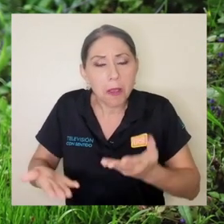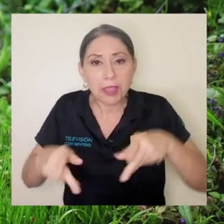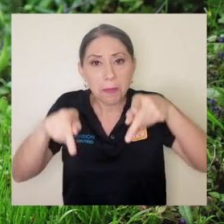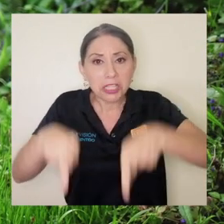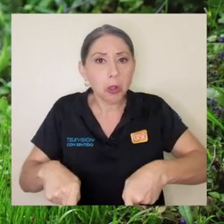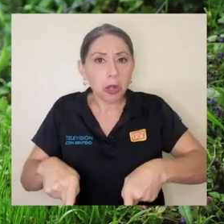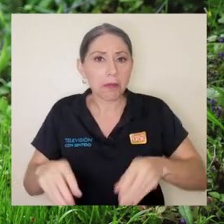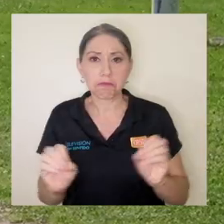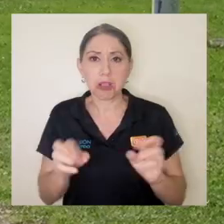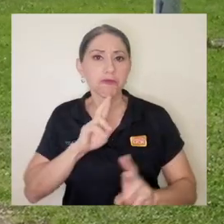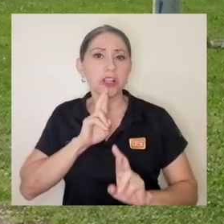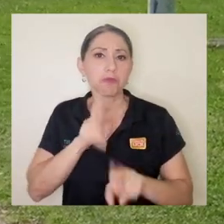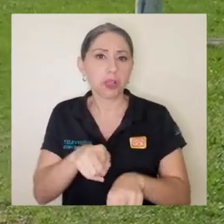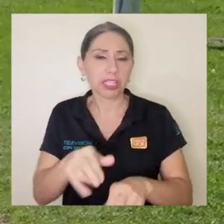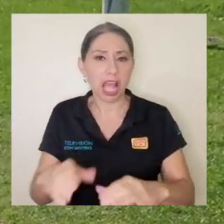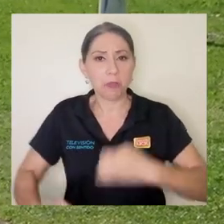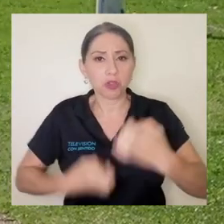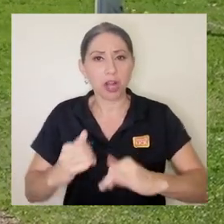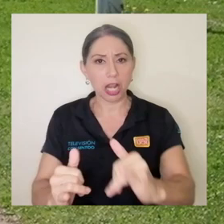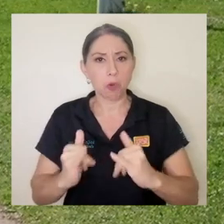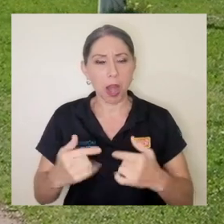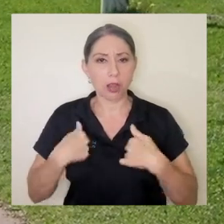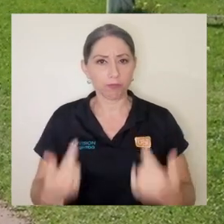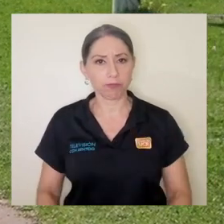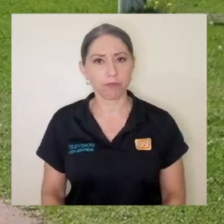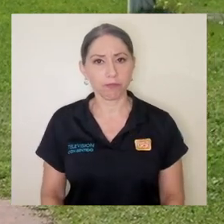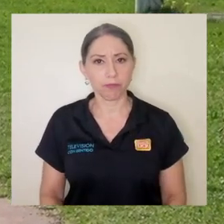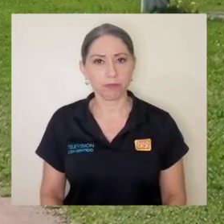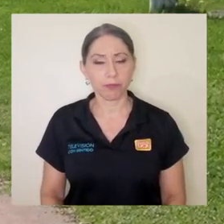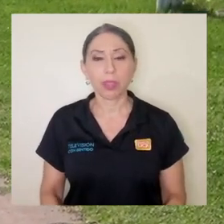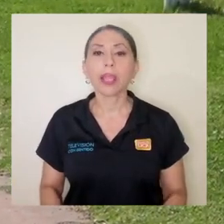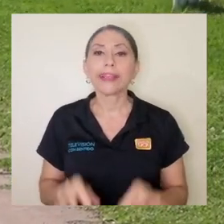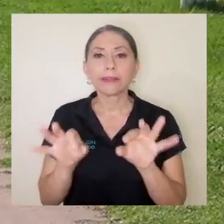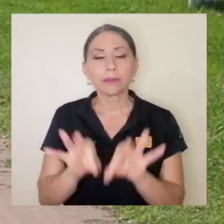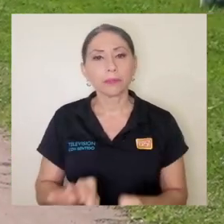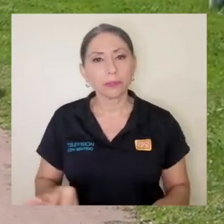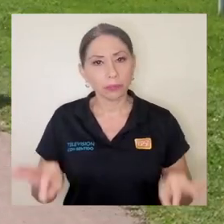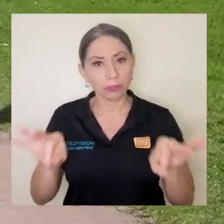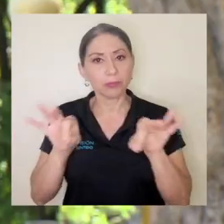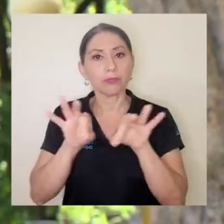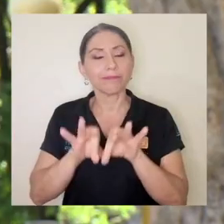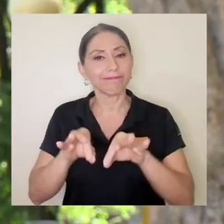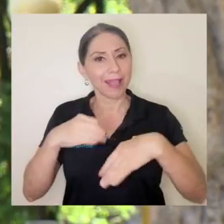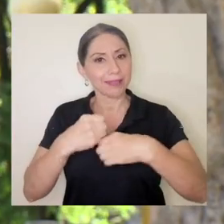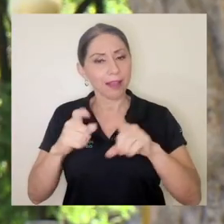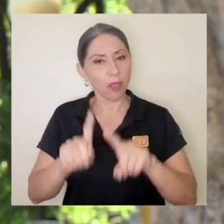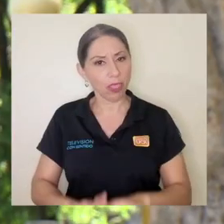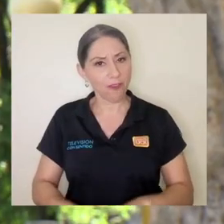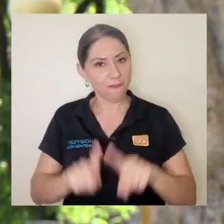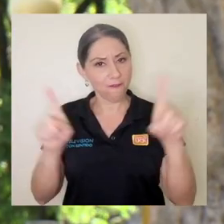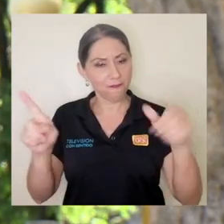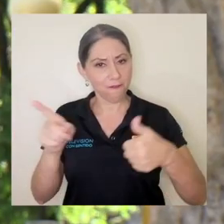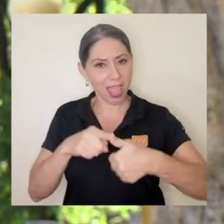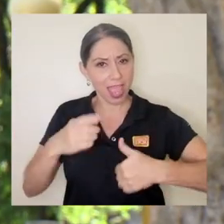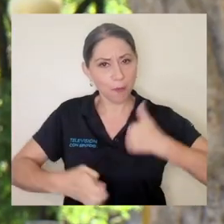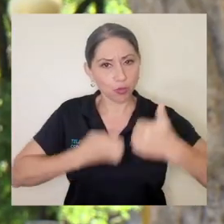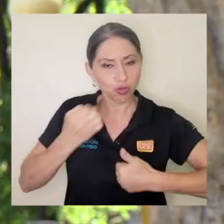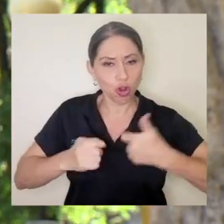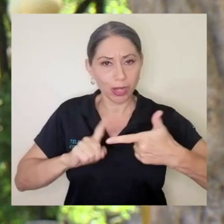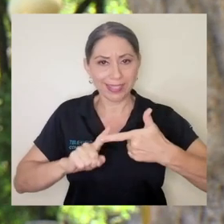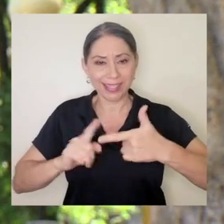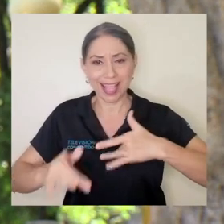un altercado pues posiblemente no tenga la misma respuesta emocional que yo tengo. Sí, es muy importante